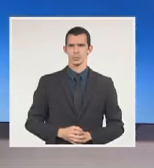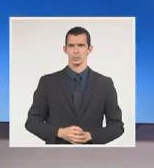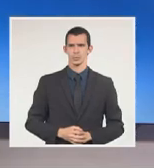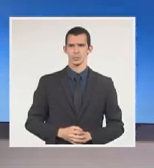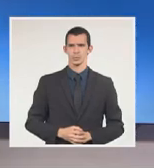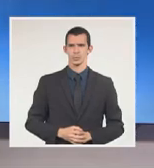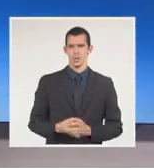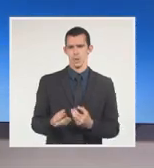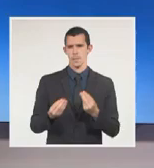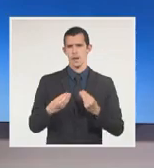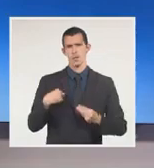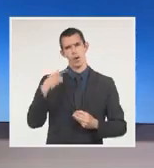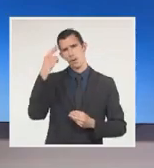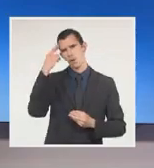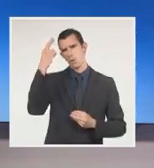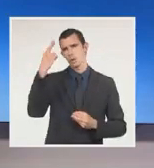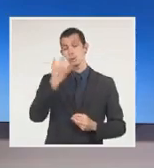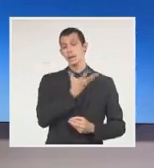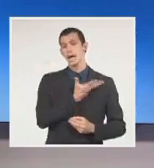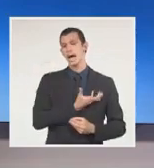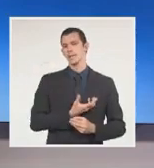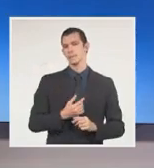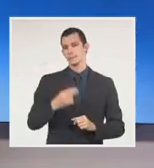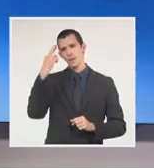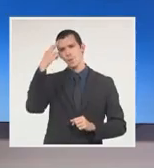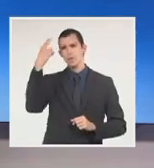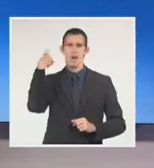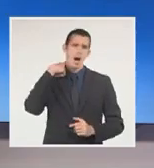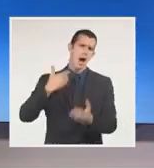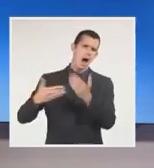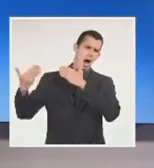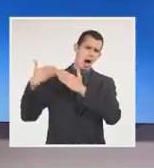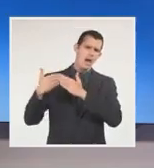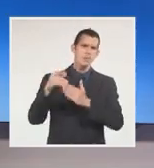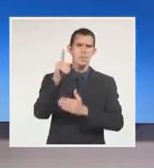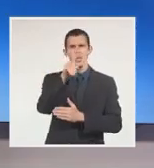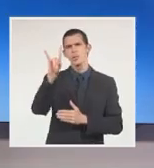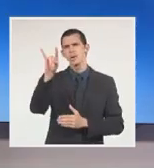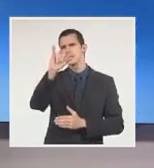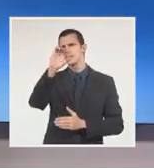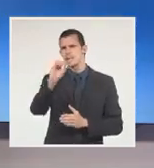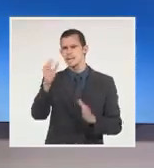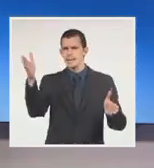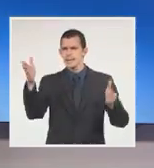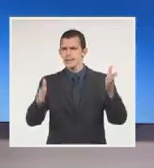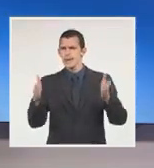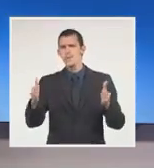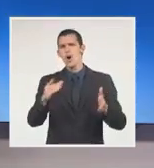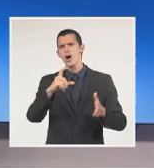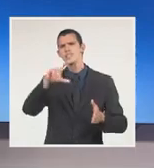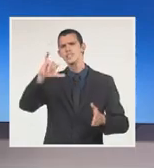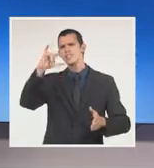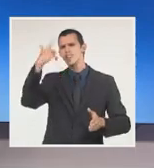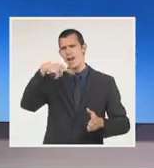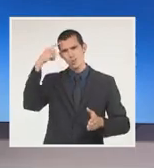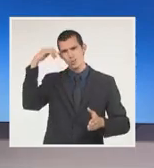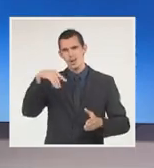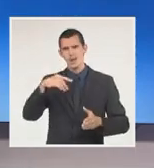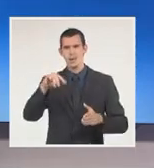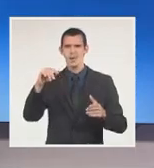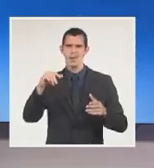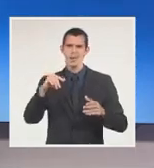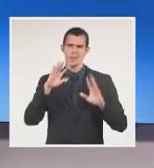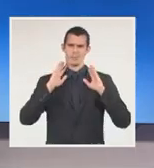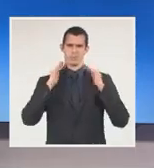las bandas que organizó la CIA, en la década del 60. Bandas apetrechadas, dinero, y con armamentos, que costaron más de 1.400 vidas,